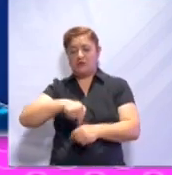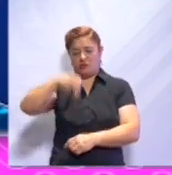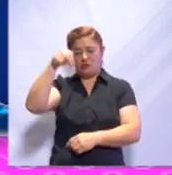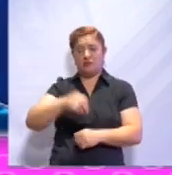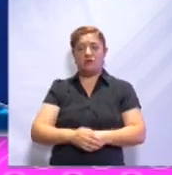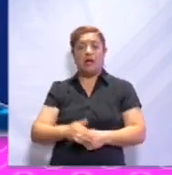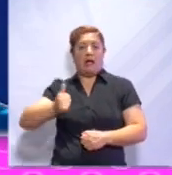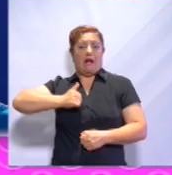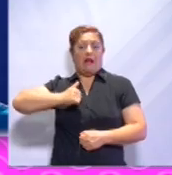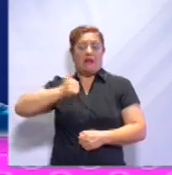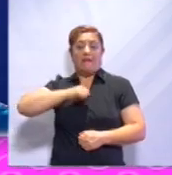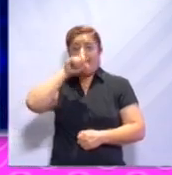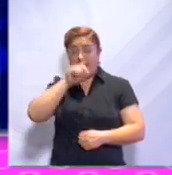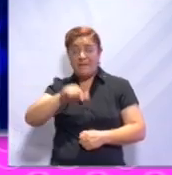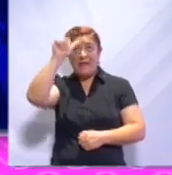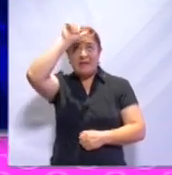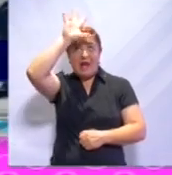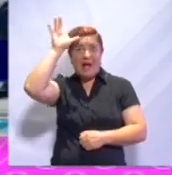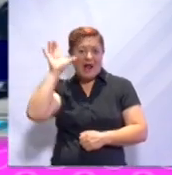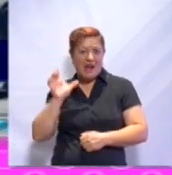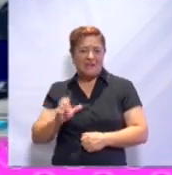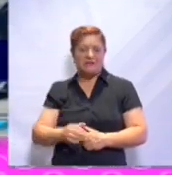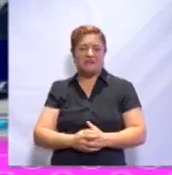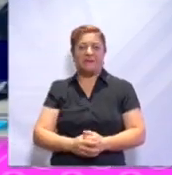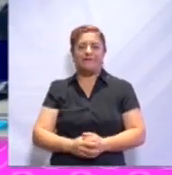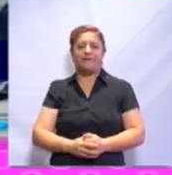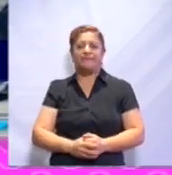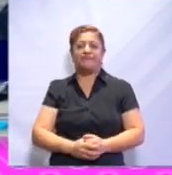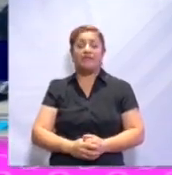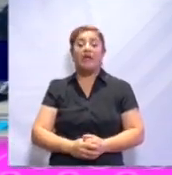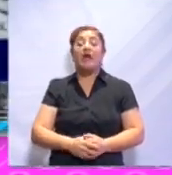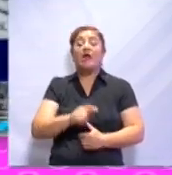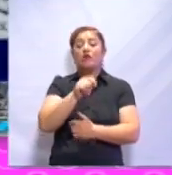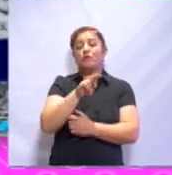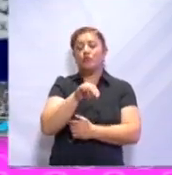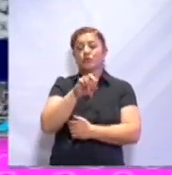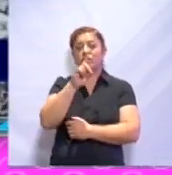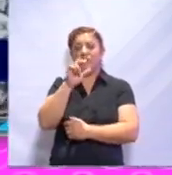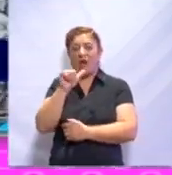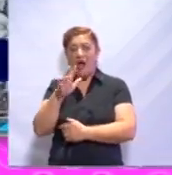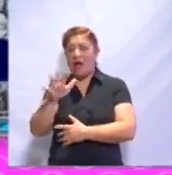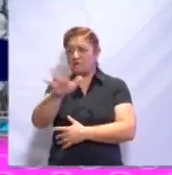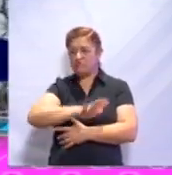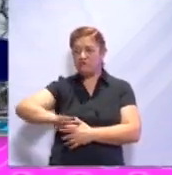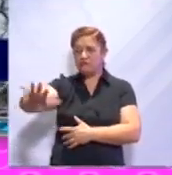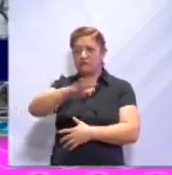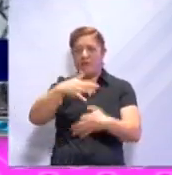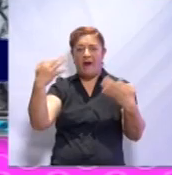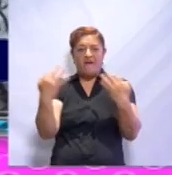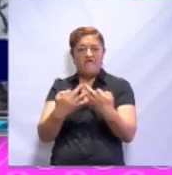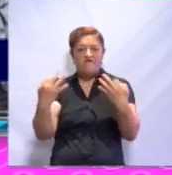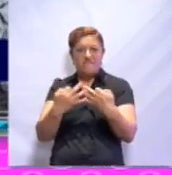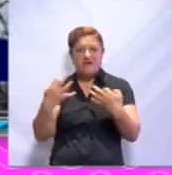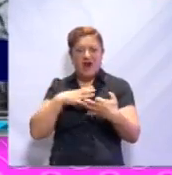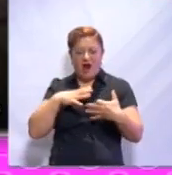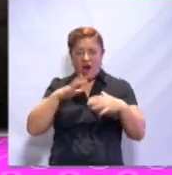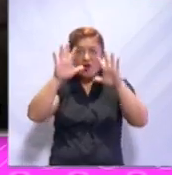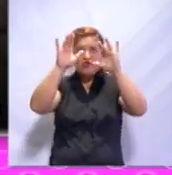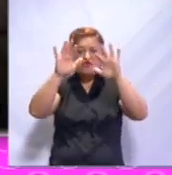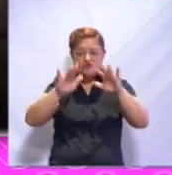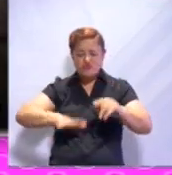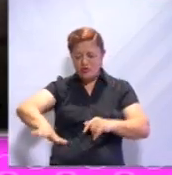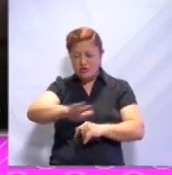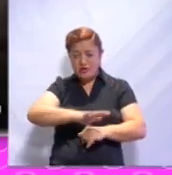Canadá y Alaska. En la tundra el clima es polar, el suelo está cubierto de nieve la mayor parte del año